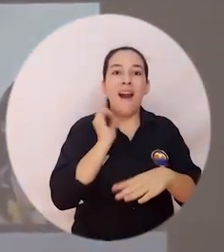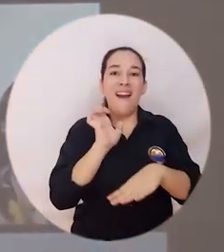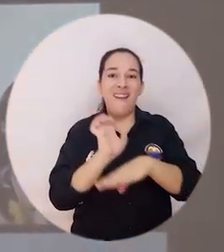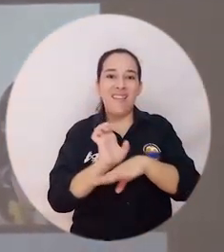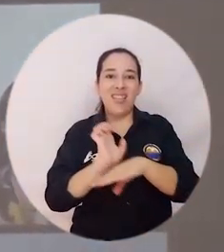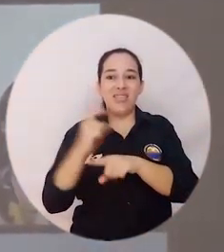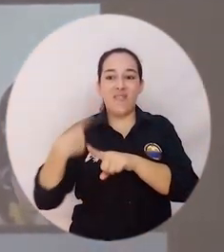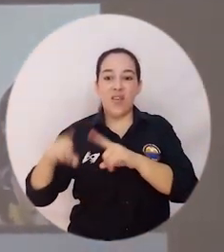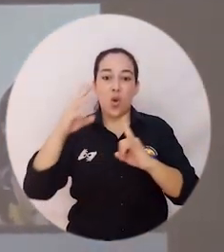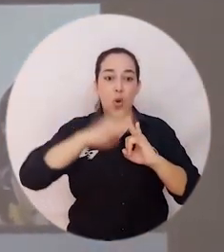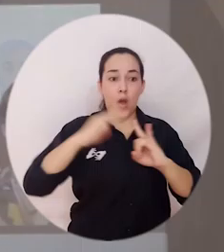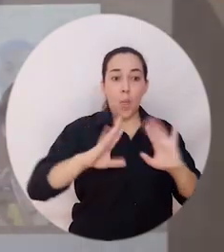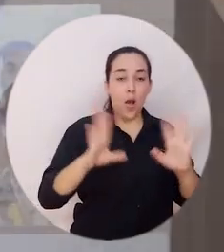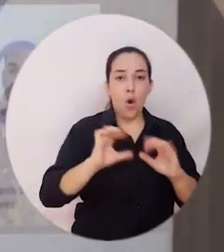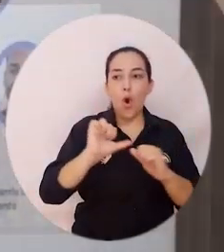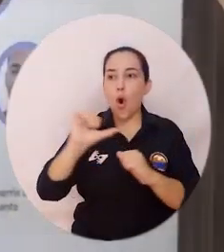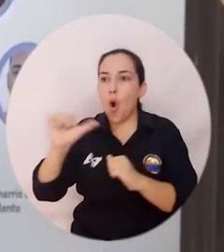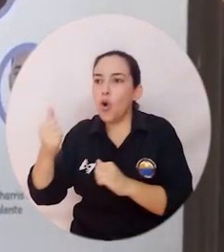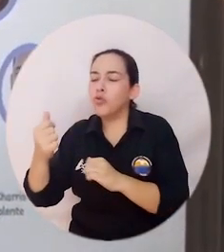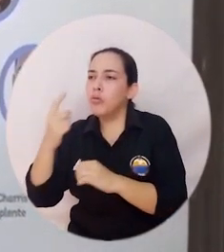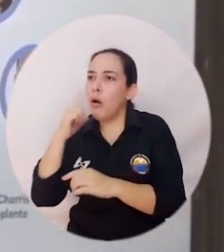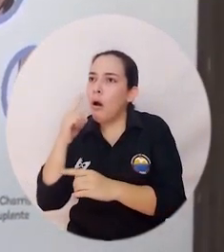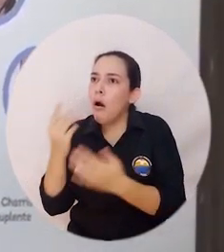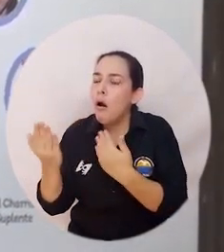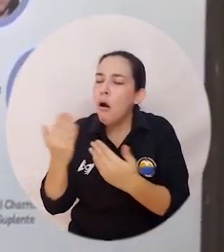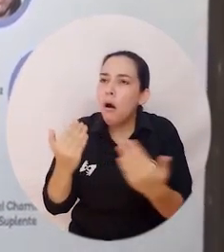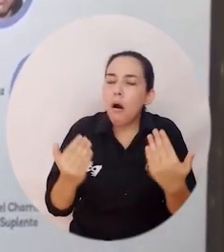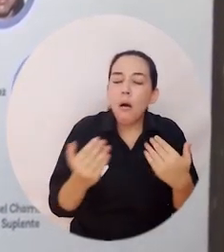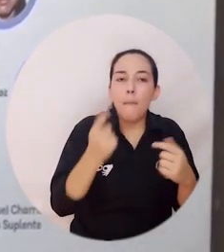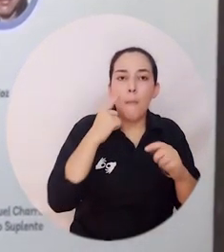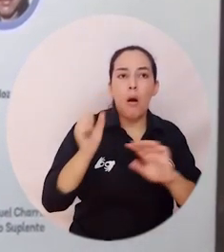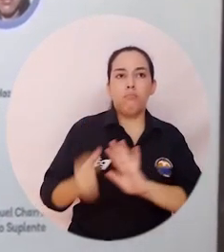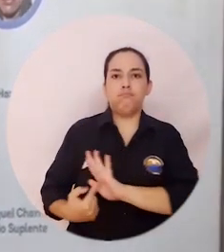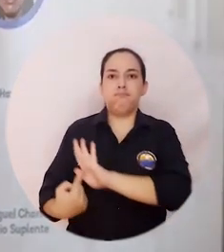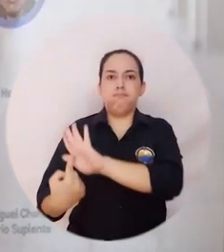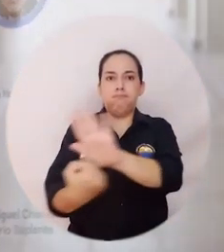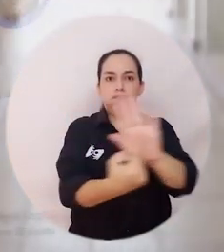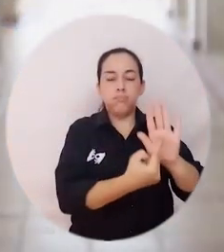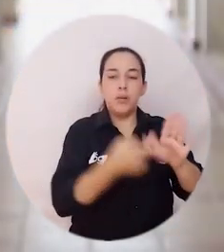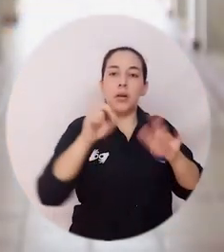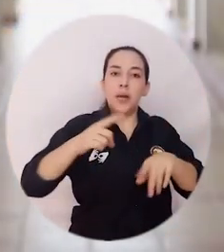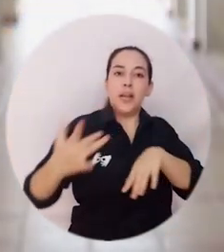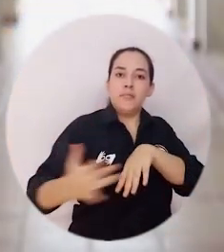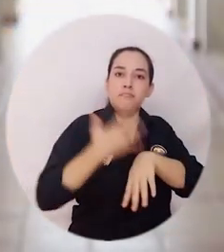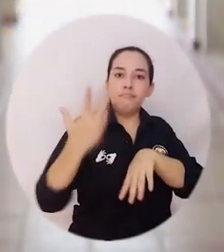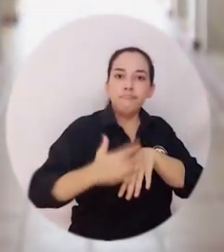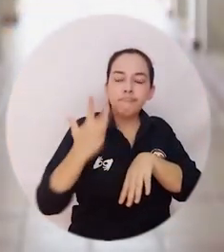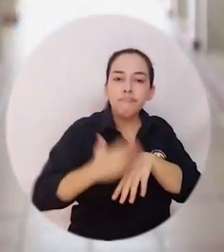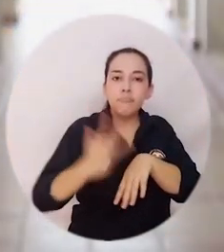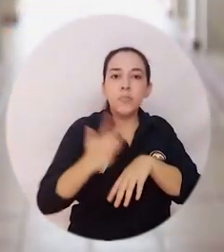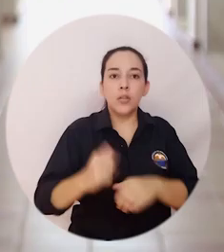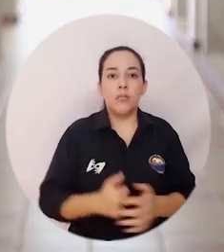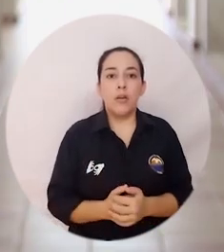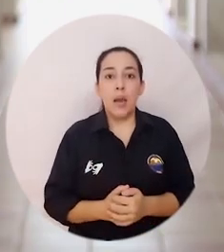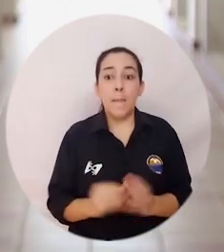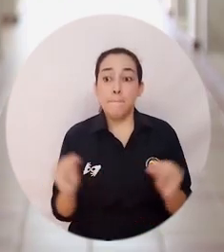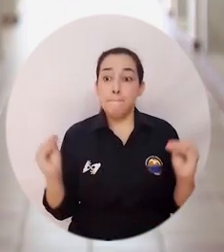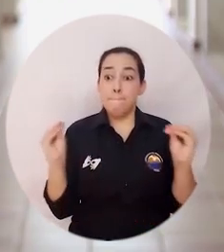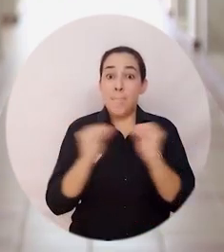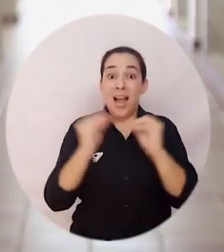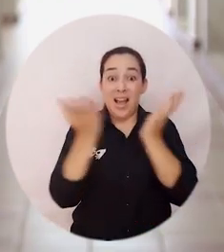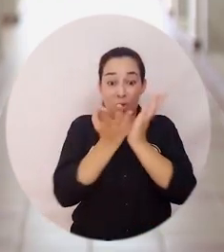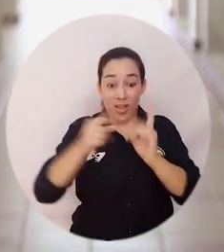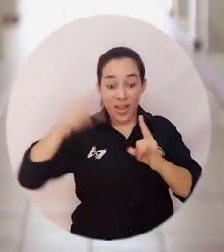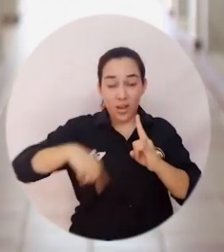externa a la universidad, lo que iba a generar más visibilidad para estos y pues esto también iba a incentivar el hecho de que más